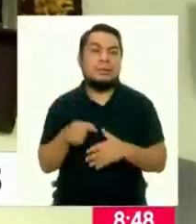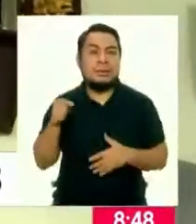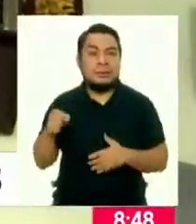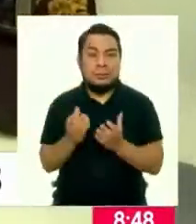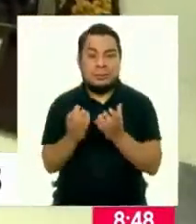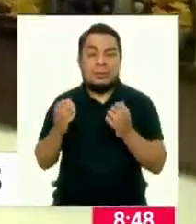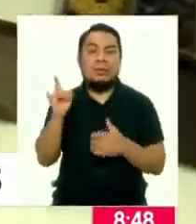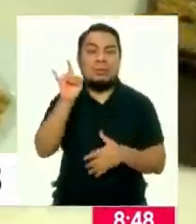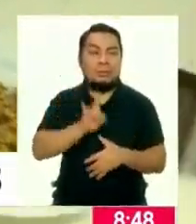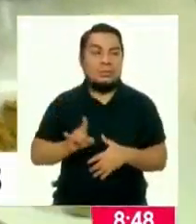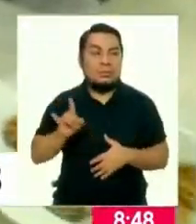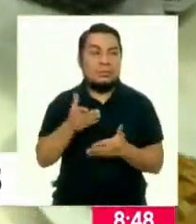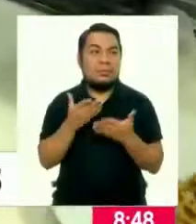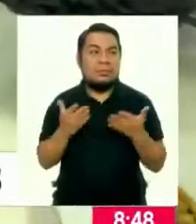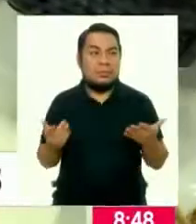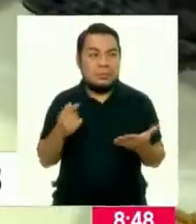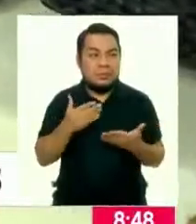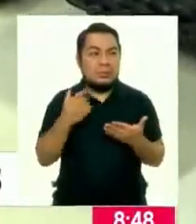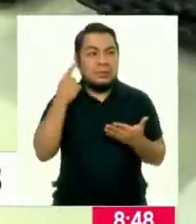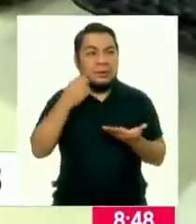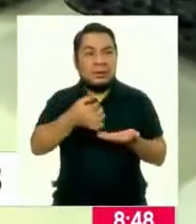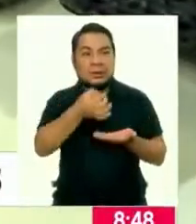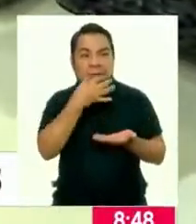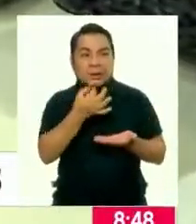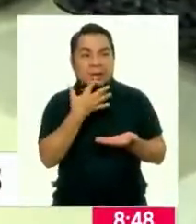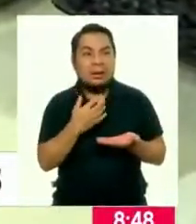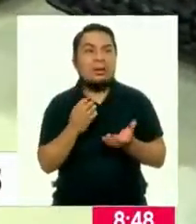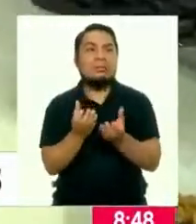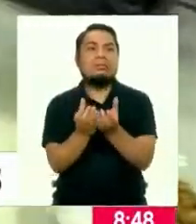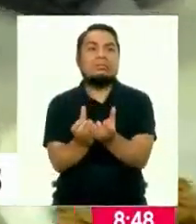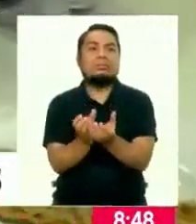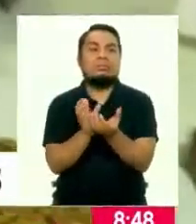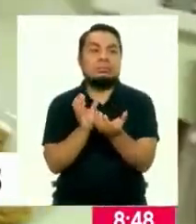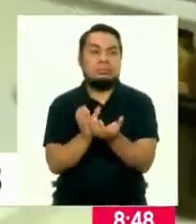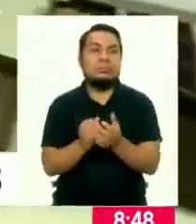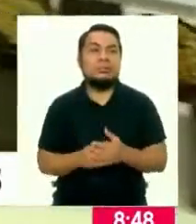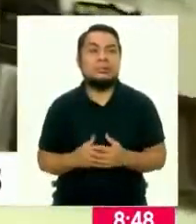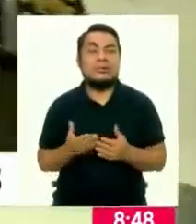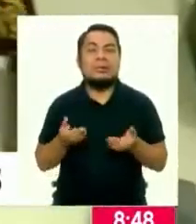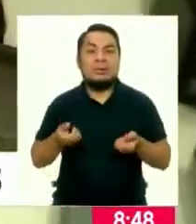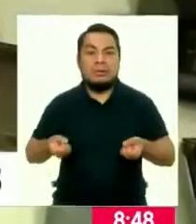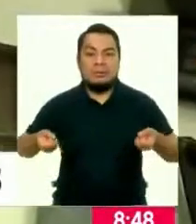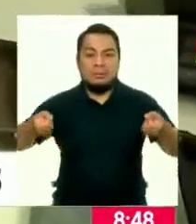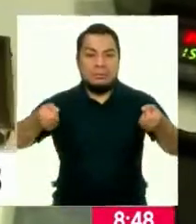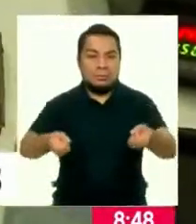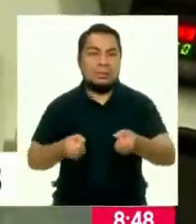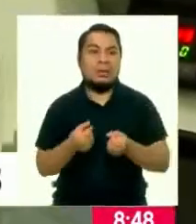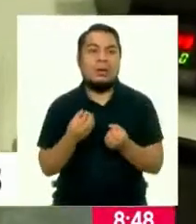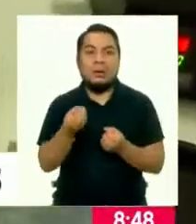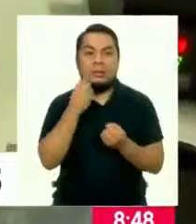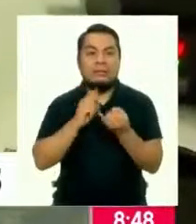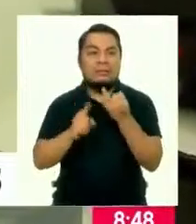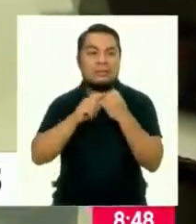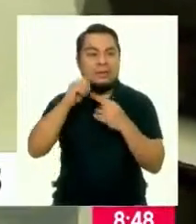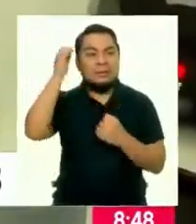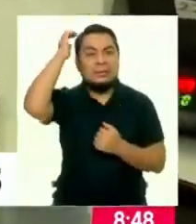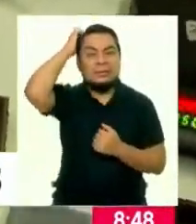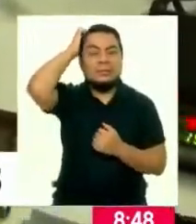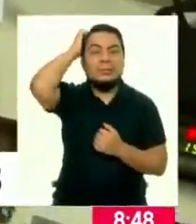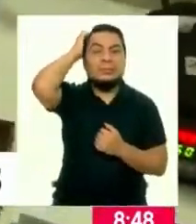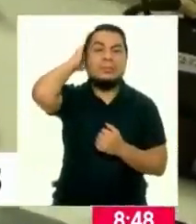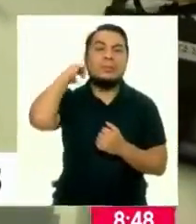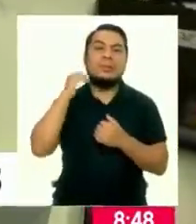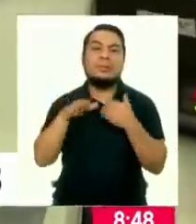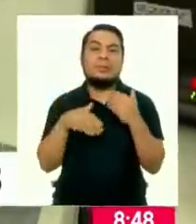como envases en productos secos, en snacks, por ejemplo, ¿no? Hacen fuentes también para las comidas. ¿no? Así es. Estos son